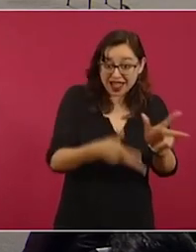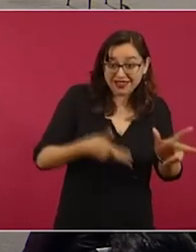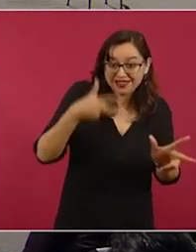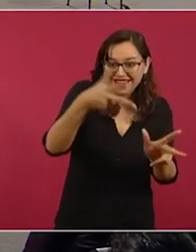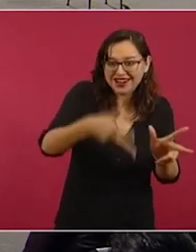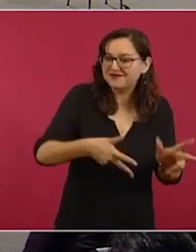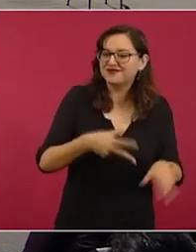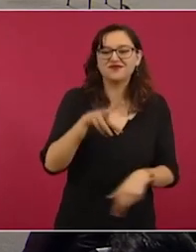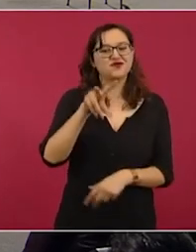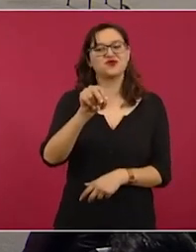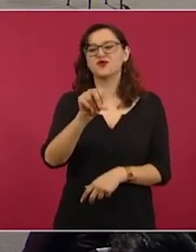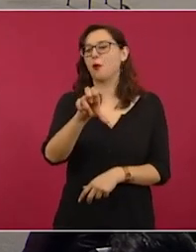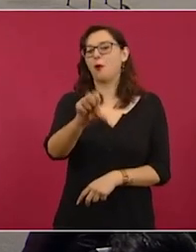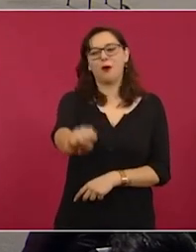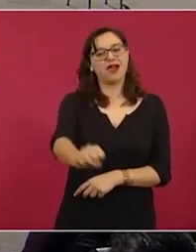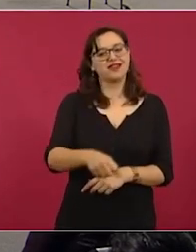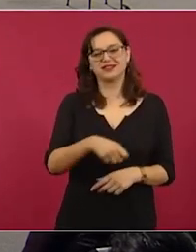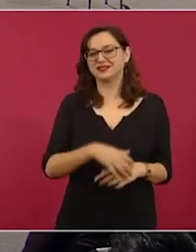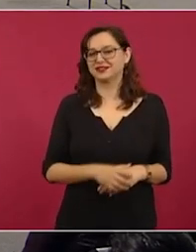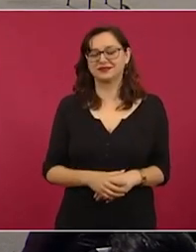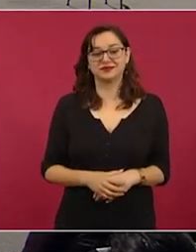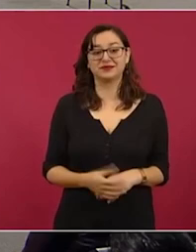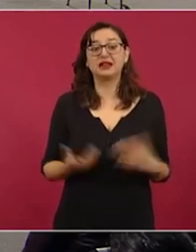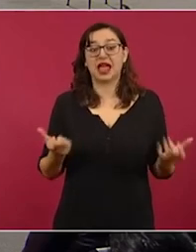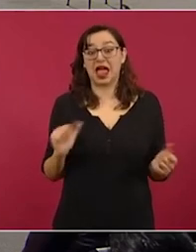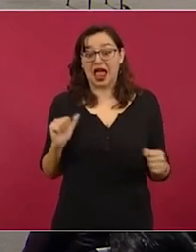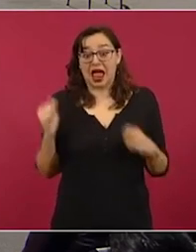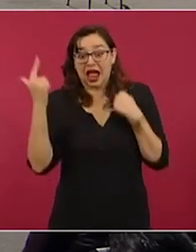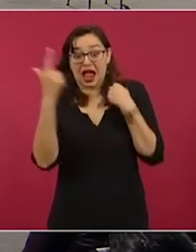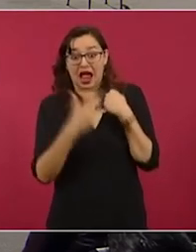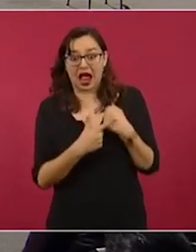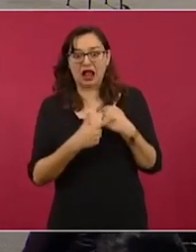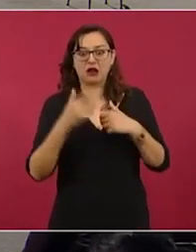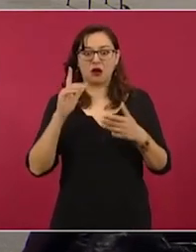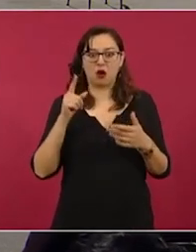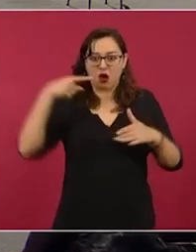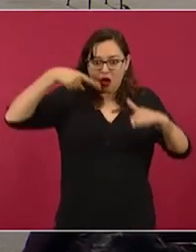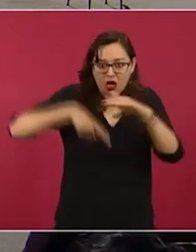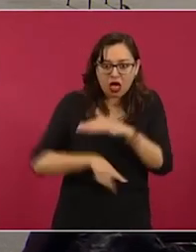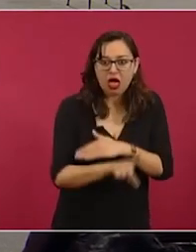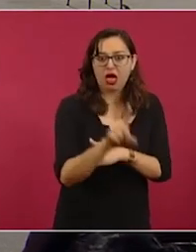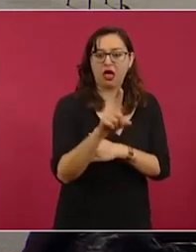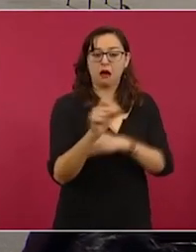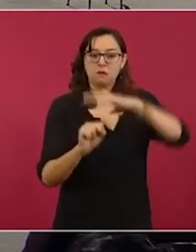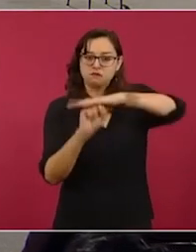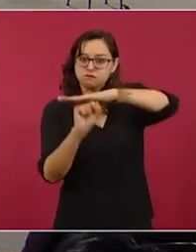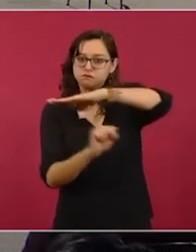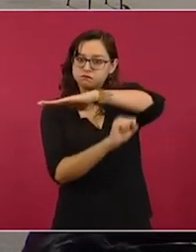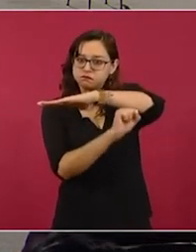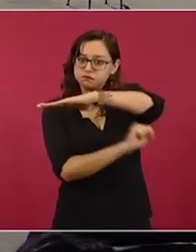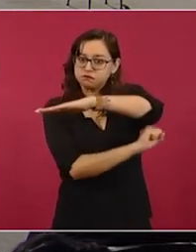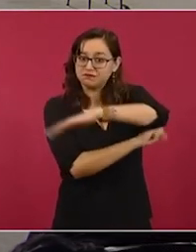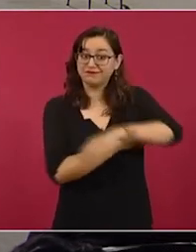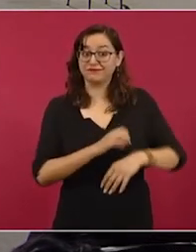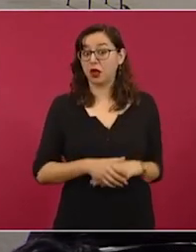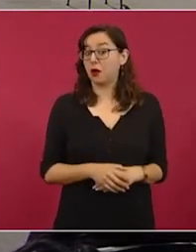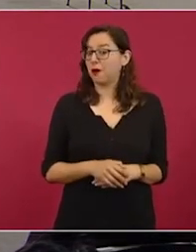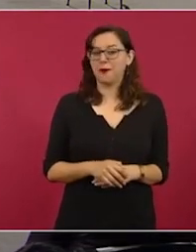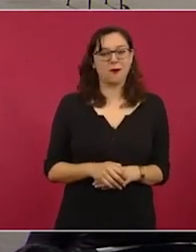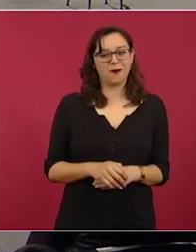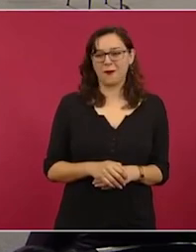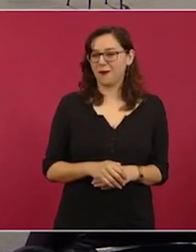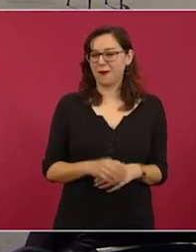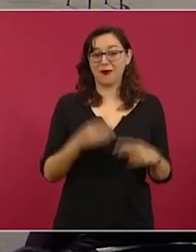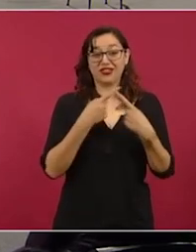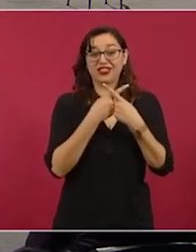cenote y mucho menos se ha hecho trabajo submarinos. Quizás la imagen corresponda a